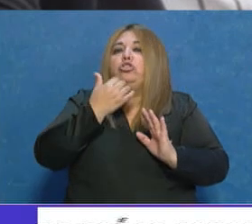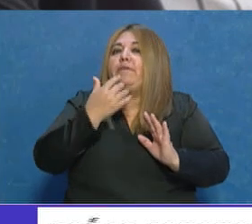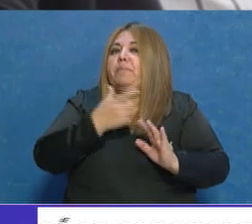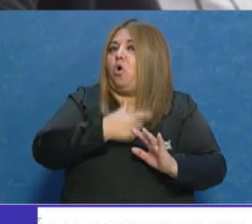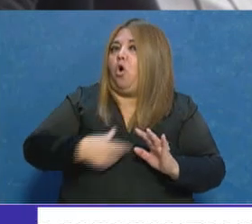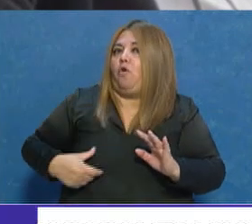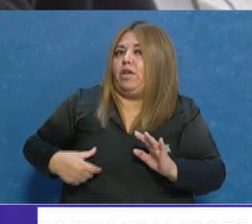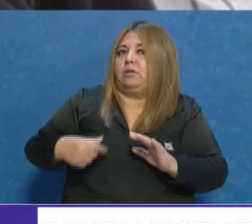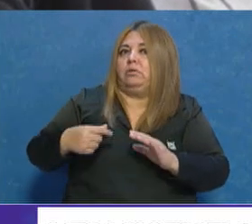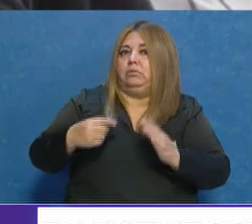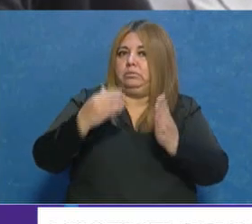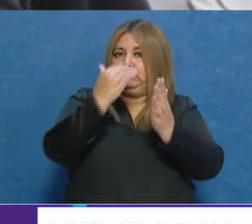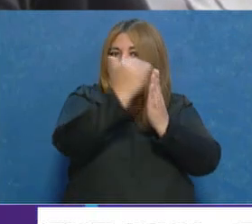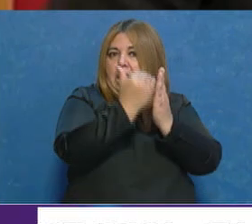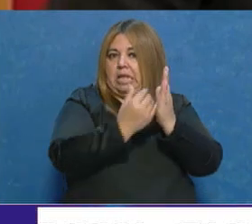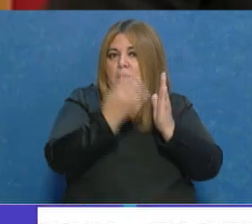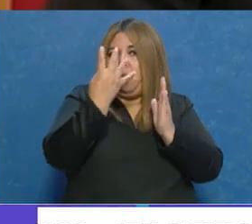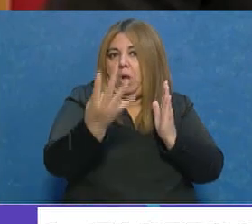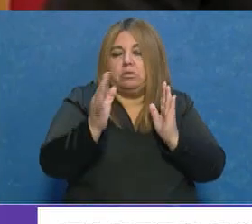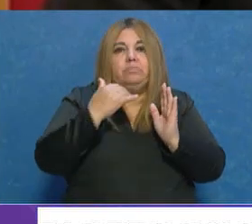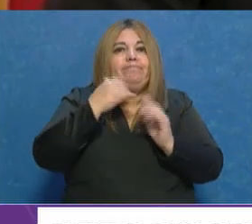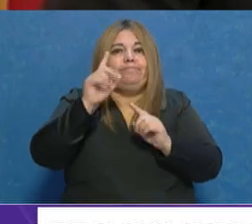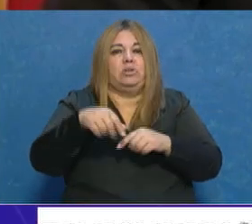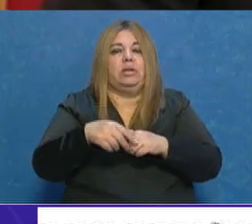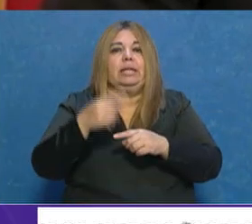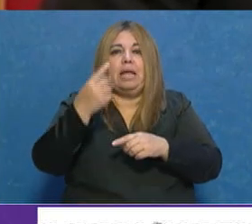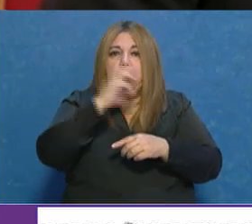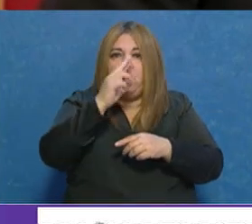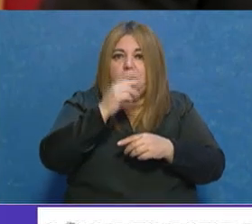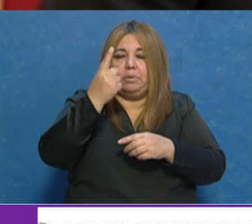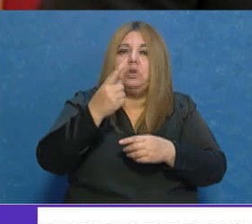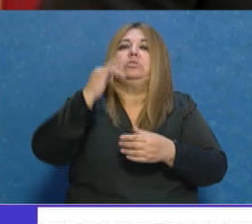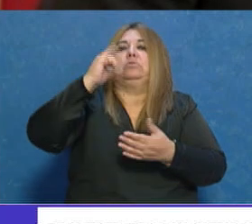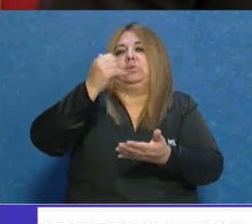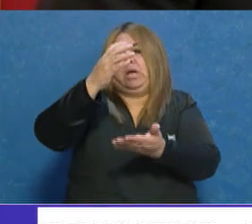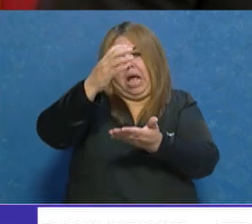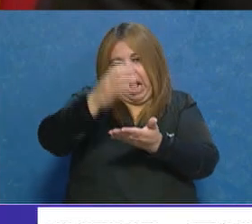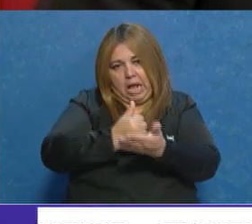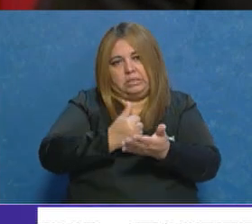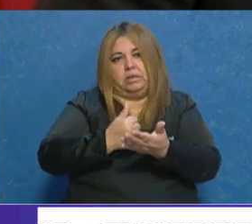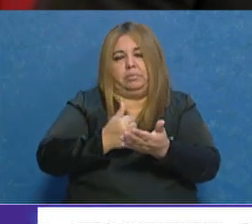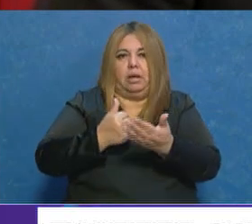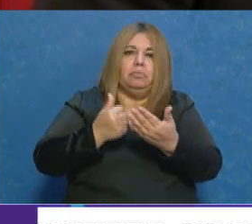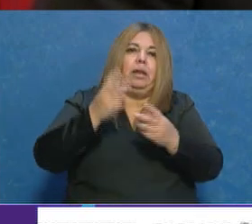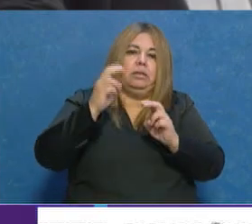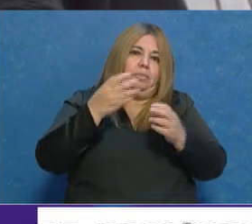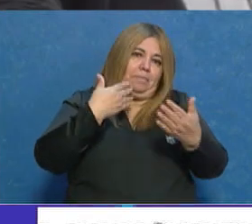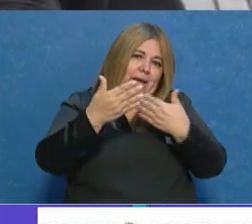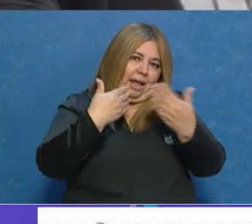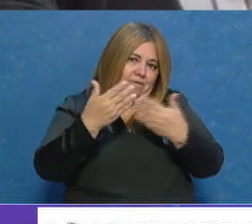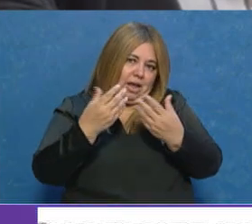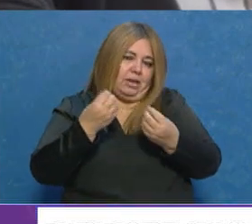por parte del gobierno de la provincia. Esta es la primera mujer que acepta el convite para hablar sobre esta